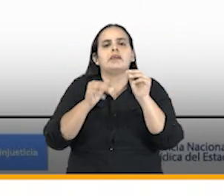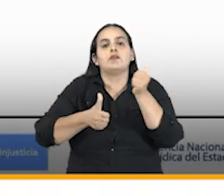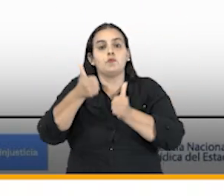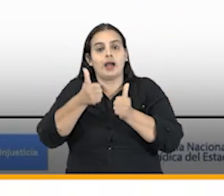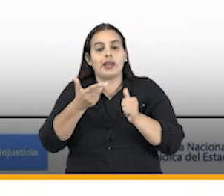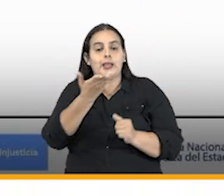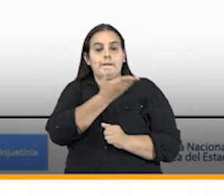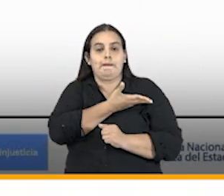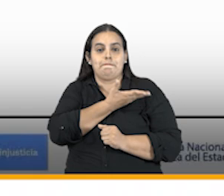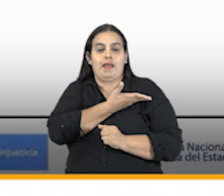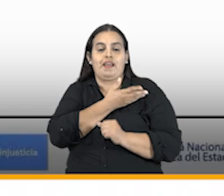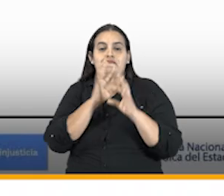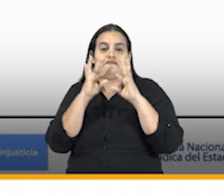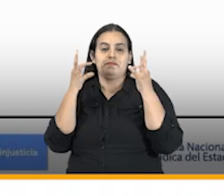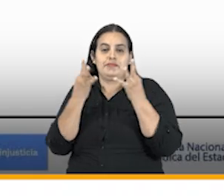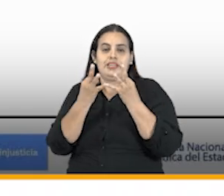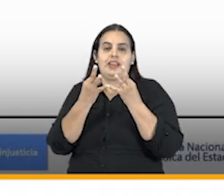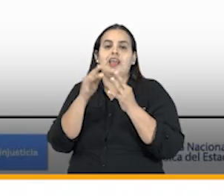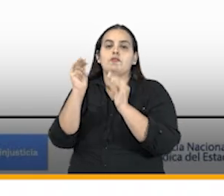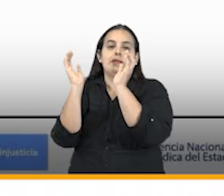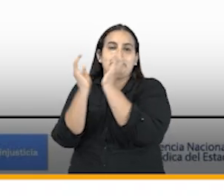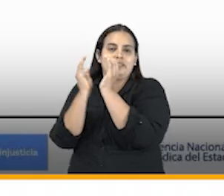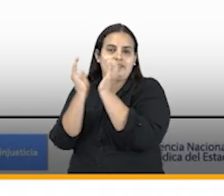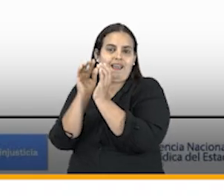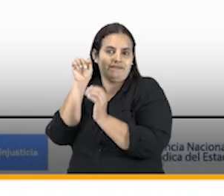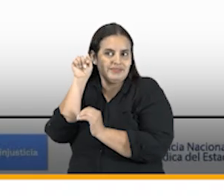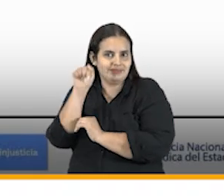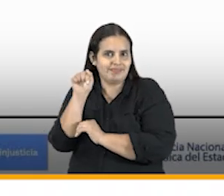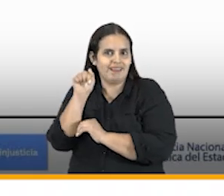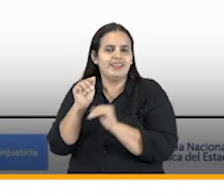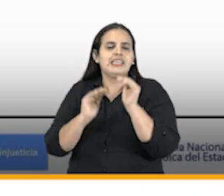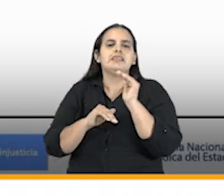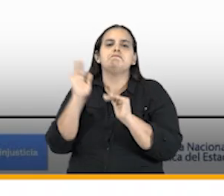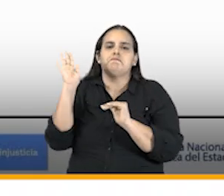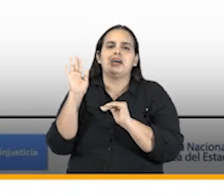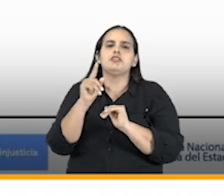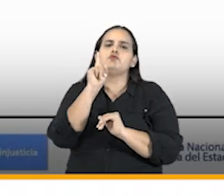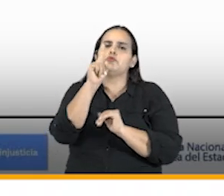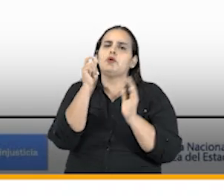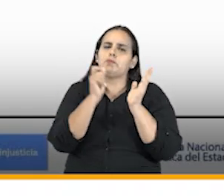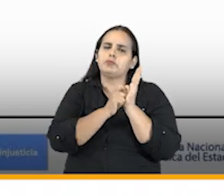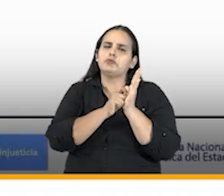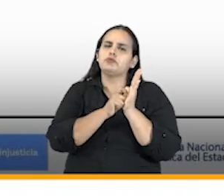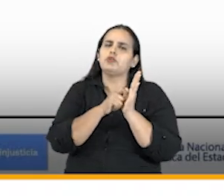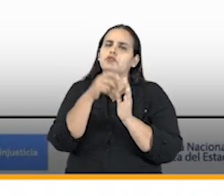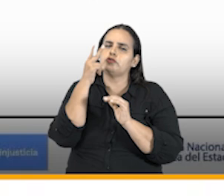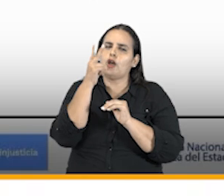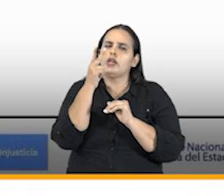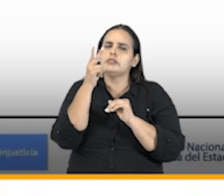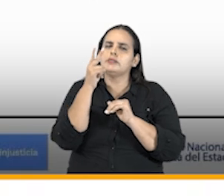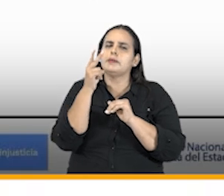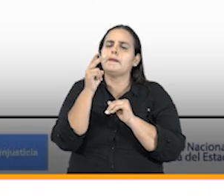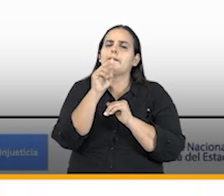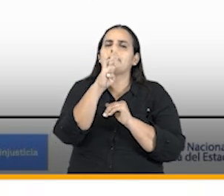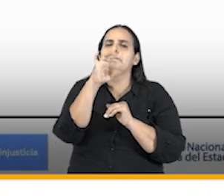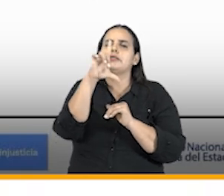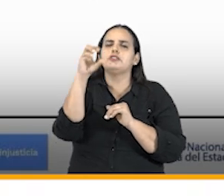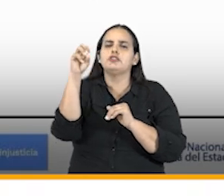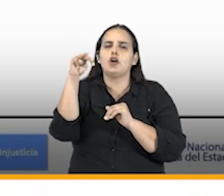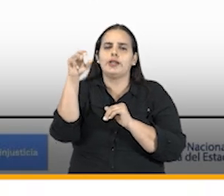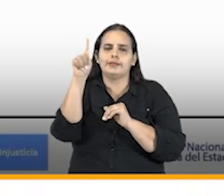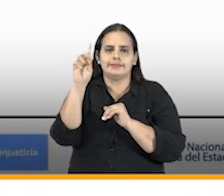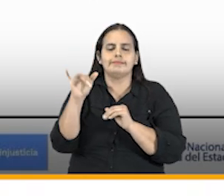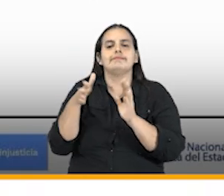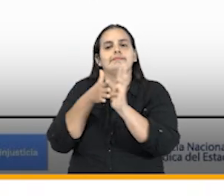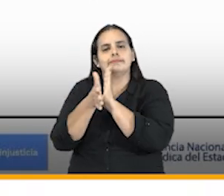madres comunitarias que venía enfrentando el instituto con la unión de bienestar familiar con una cuantía también de 1.2 billones de pesos y también el